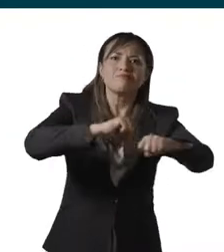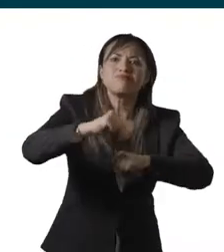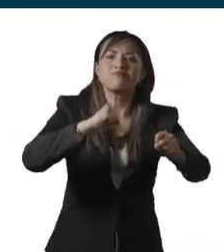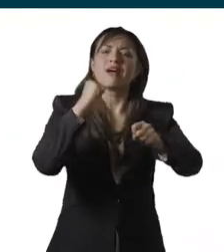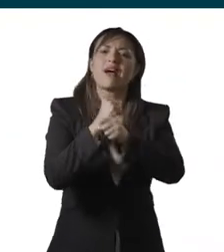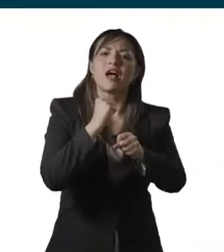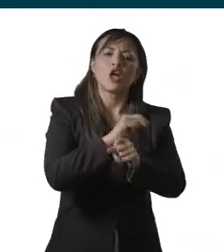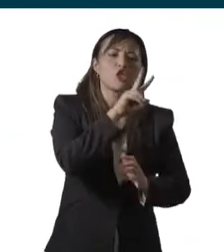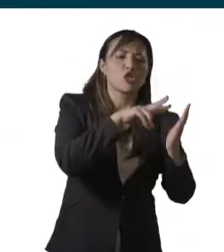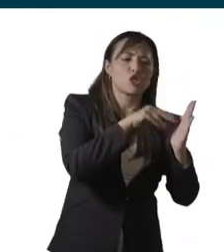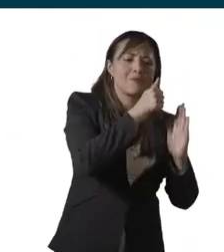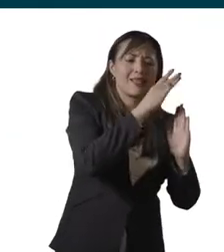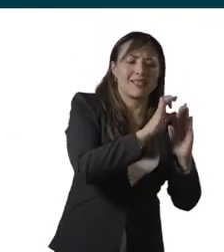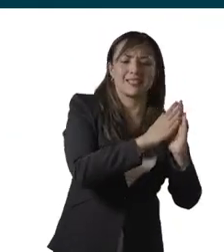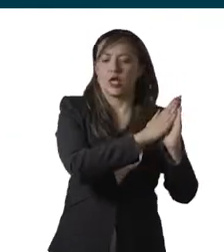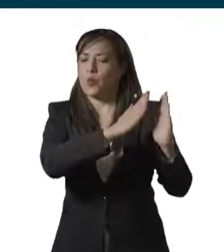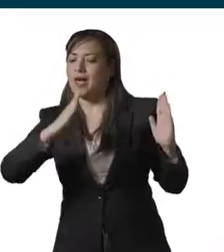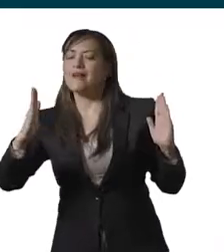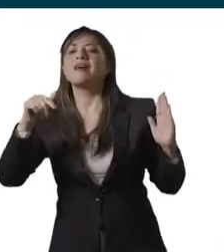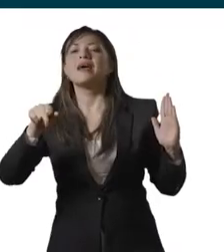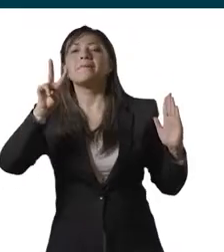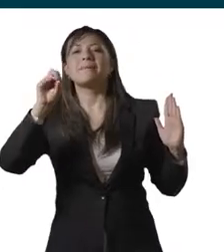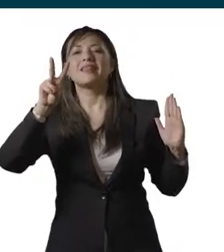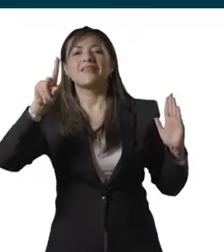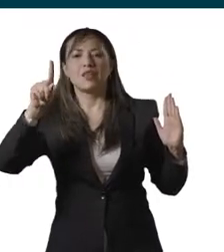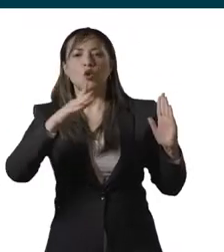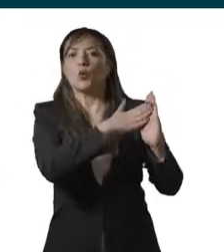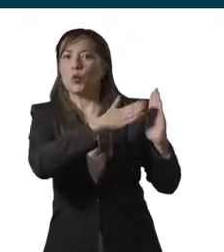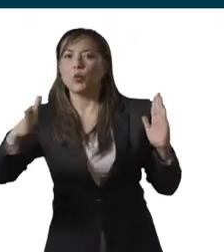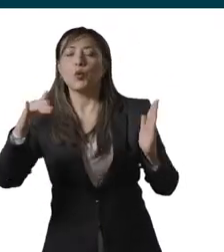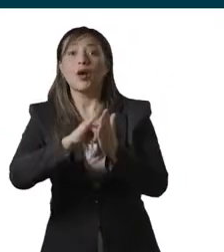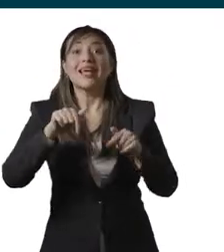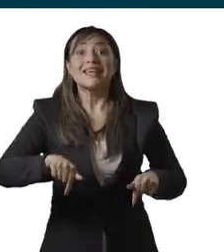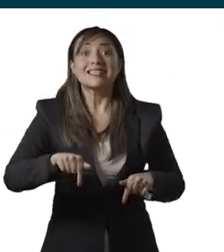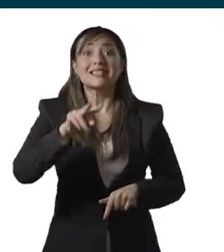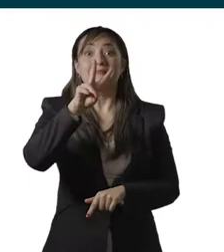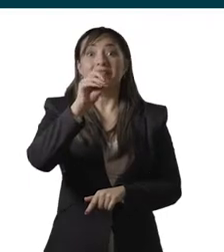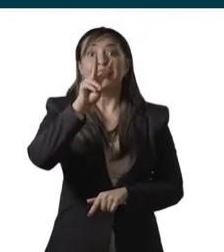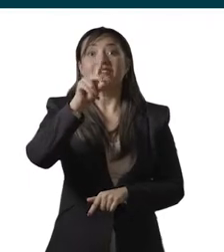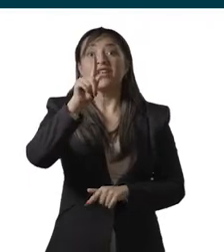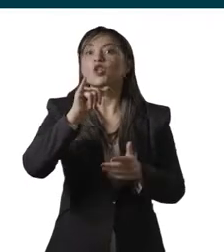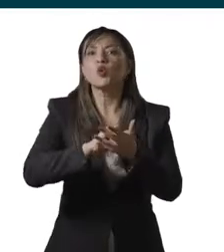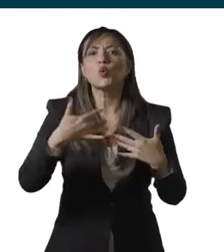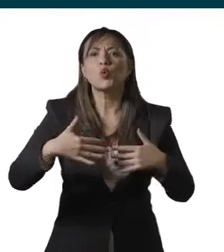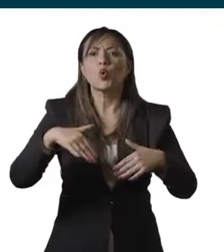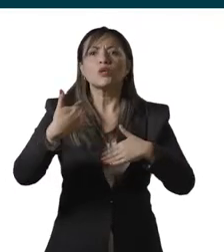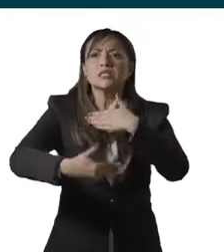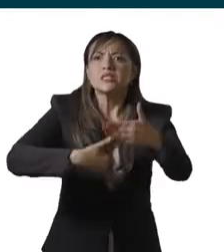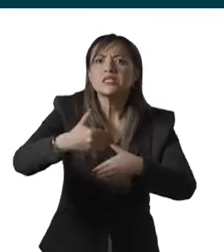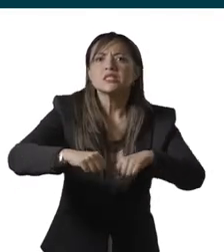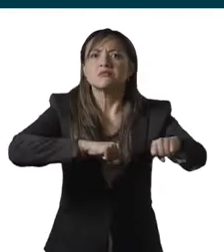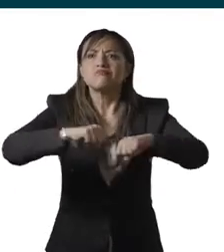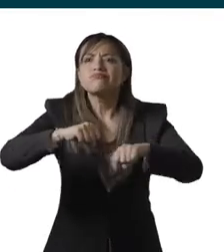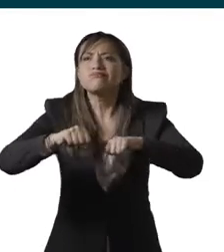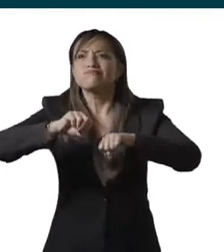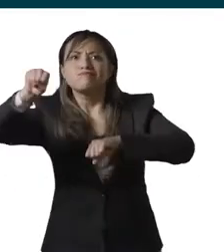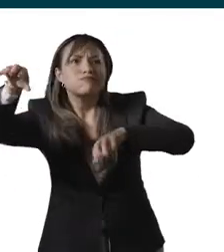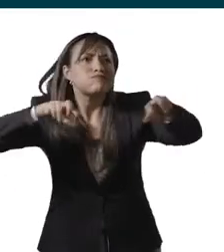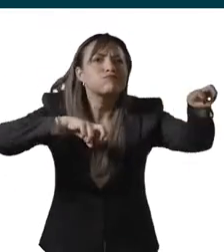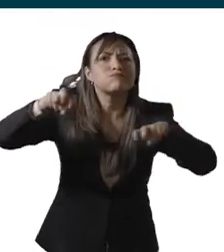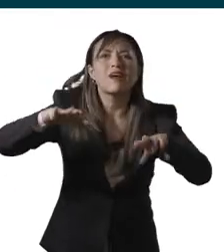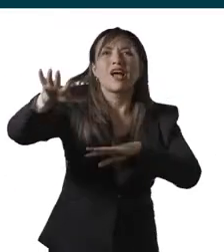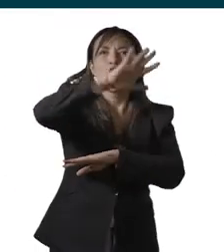Plan Global de Desarrollo 2019-2021. Además, durante esta vigencia, la universidad superó los procesos de